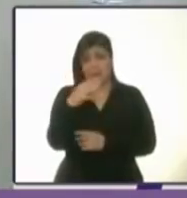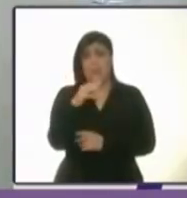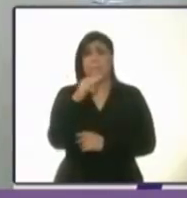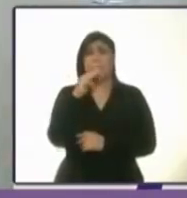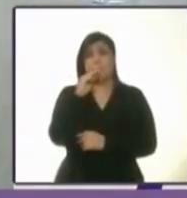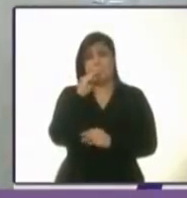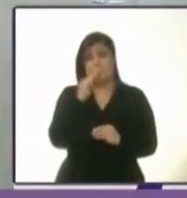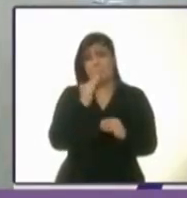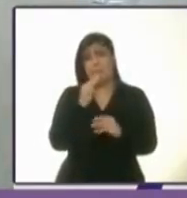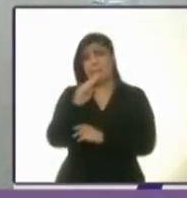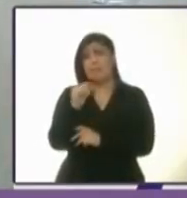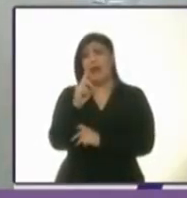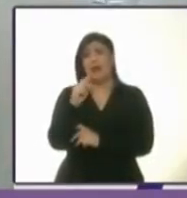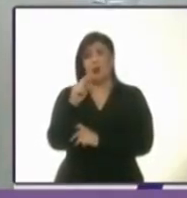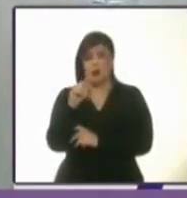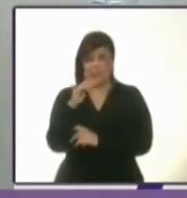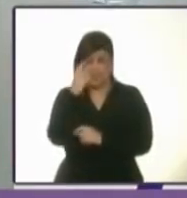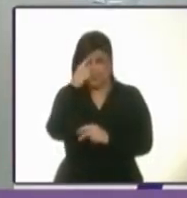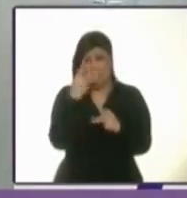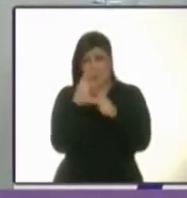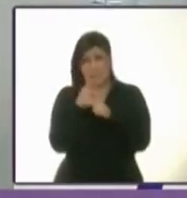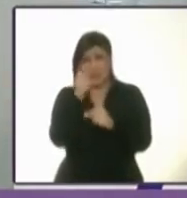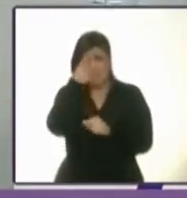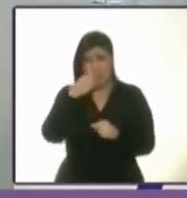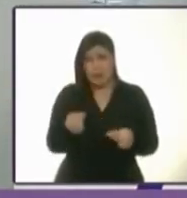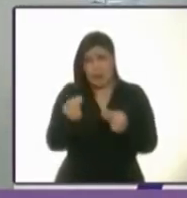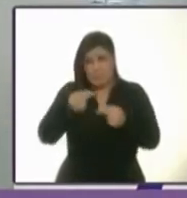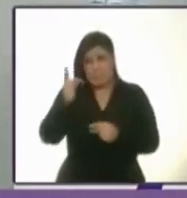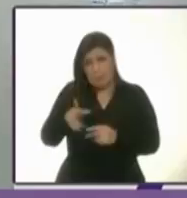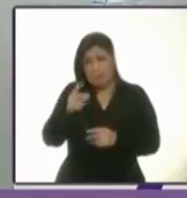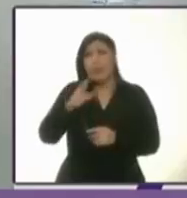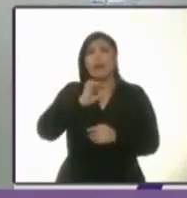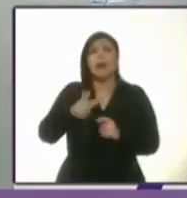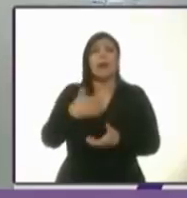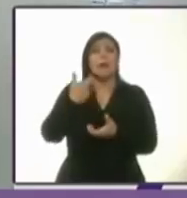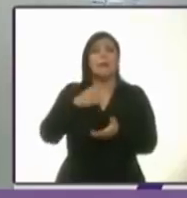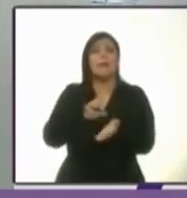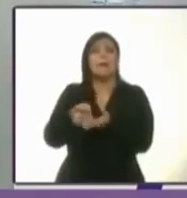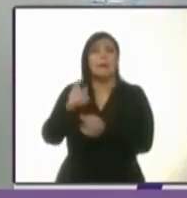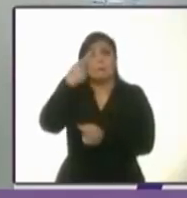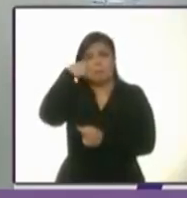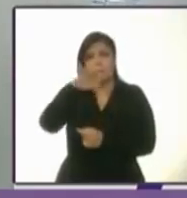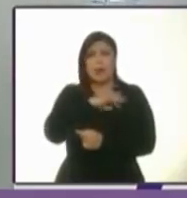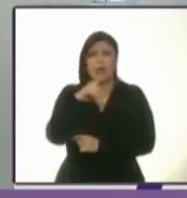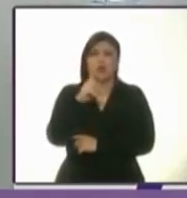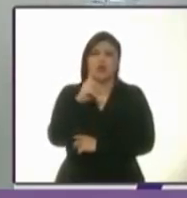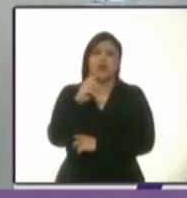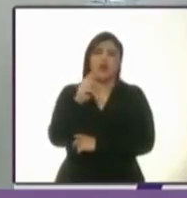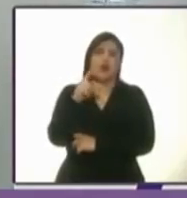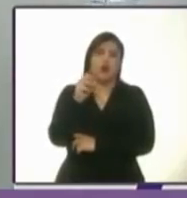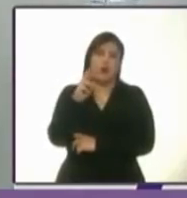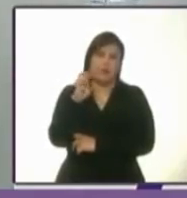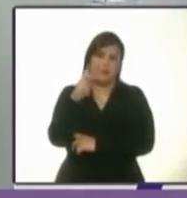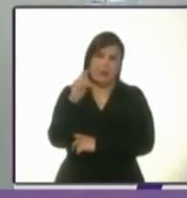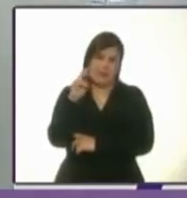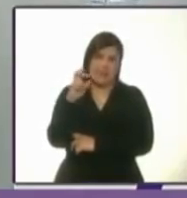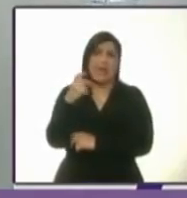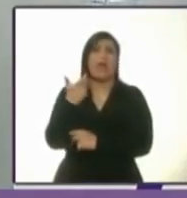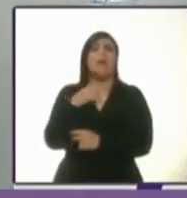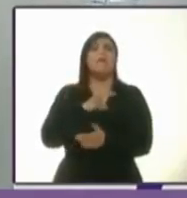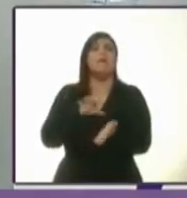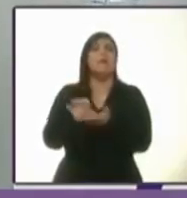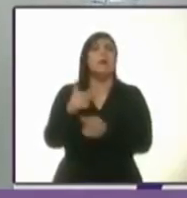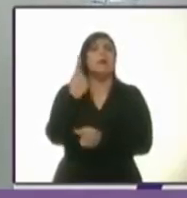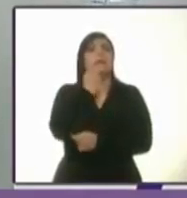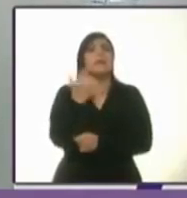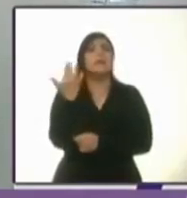Mayra le entregaron a Suárez del Real, empleado de Dolores Padierna en la Congregación Cuauhtémoc, una cuota